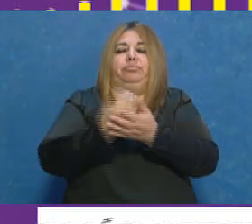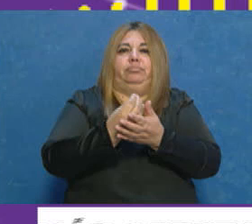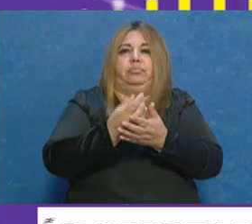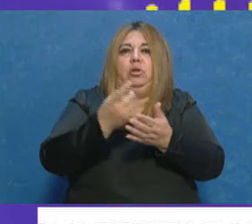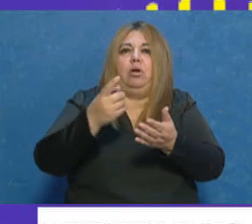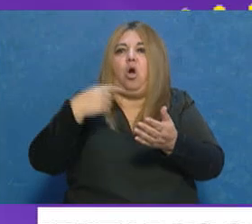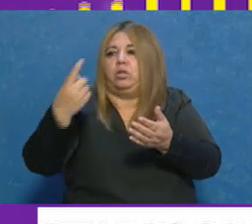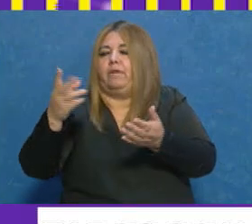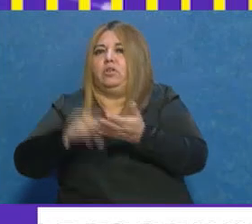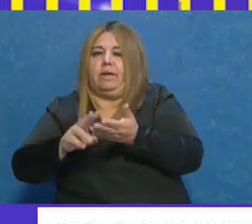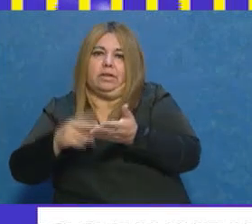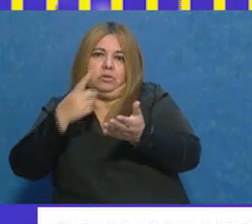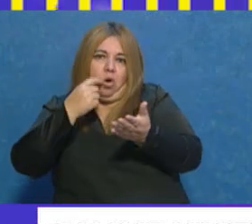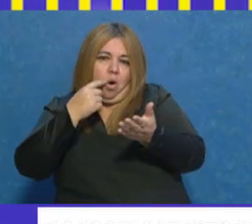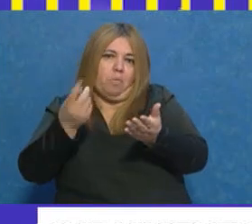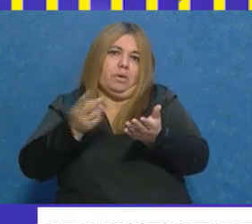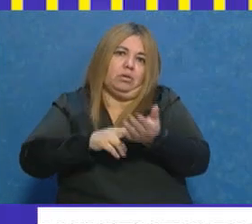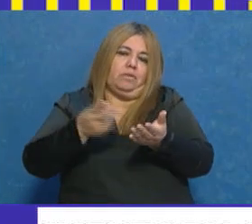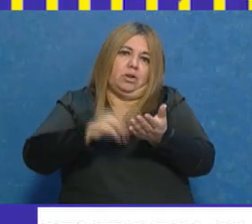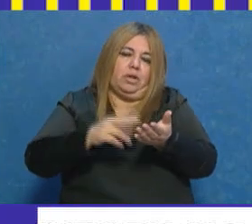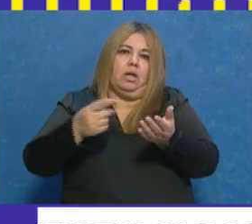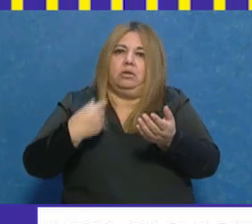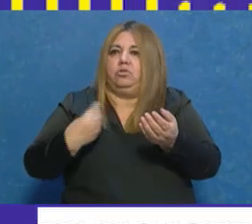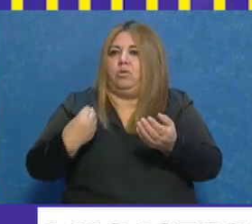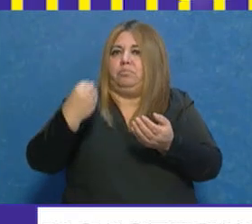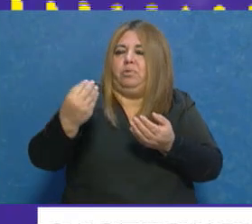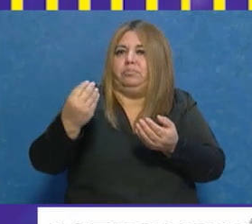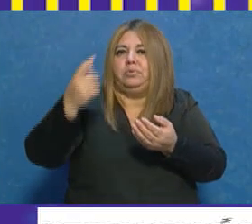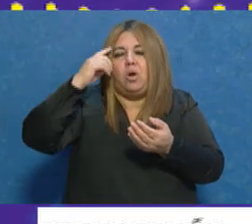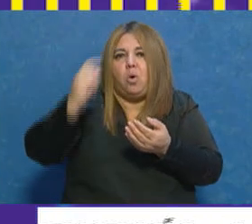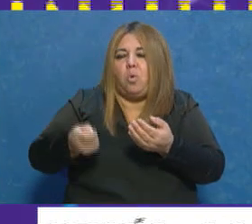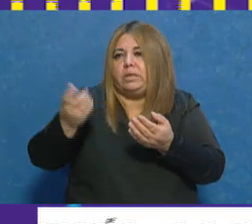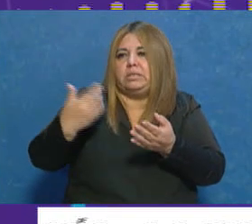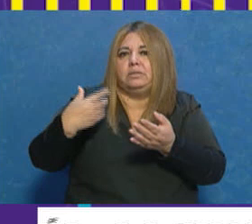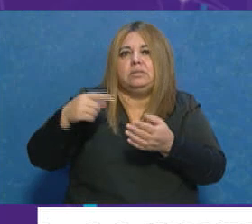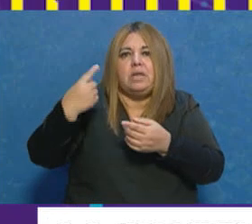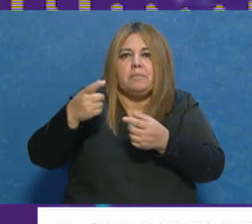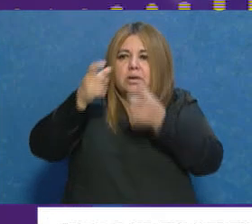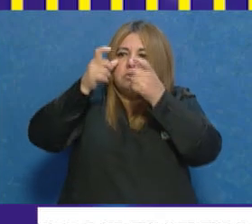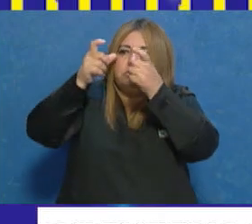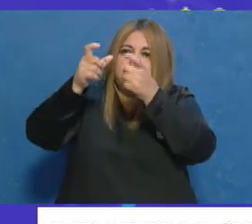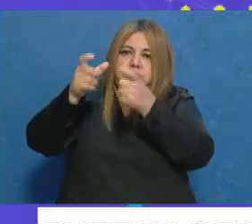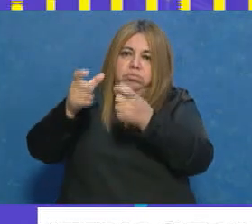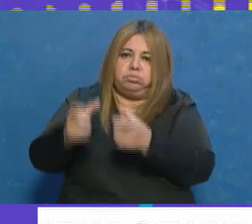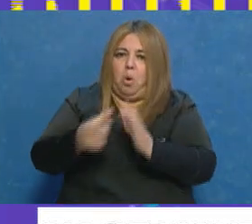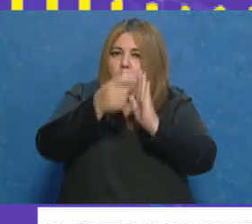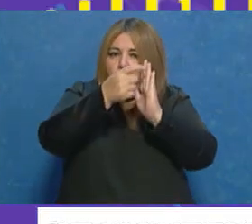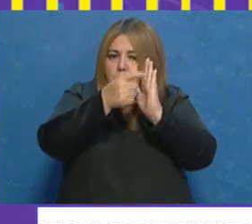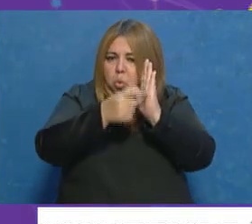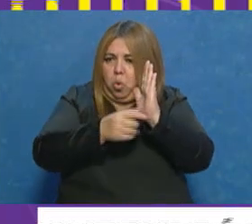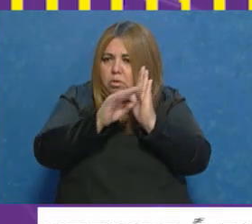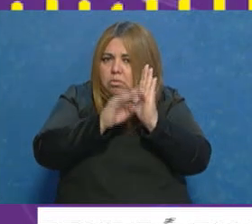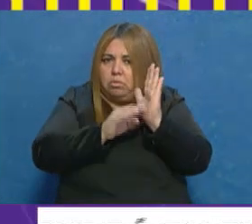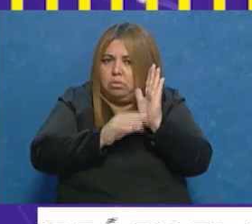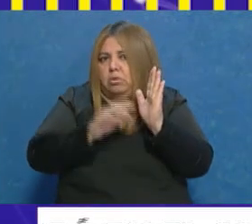Esto por una sencilla razón, los magistrados pasamos por un riguroso sistema de selección y además nos nombra el Ejecutivo con acuerdo al Senado y